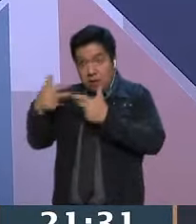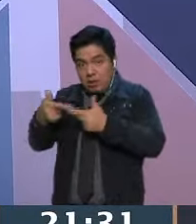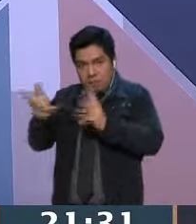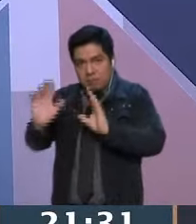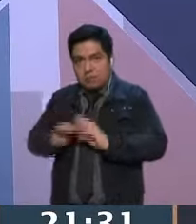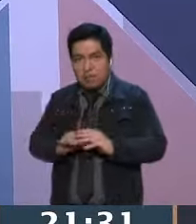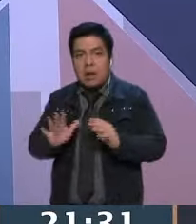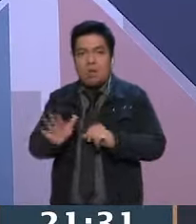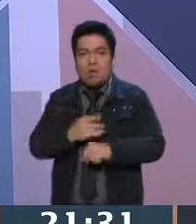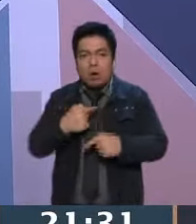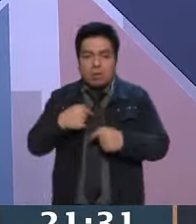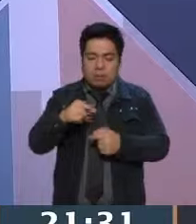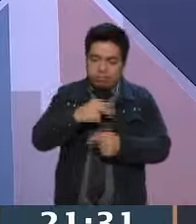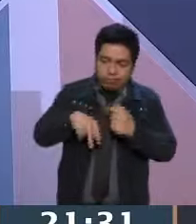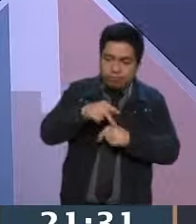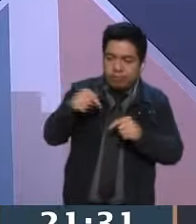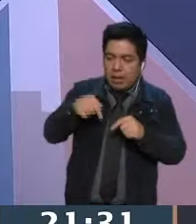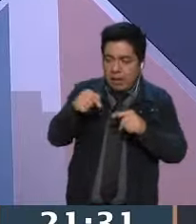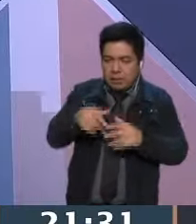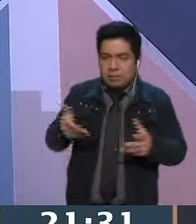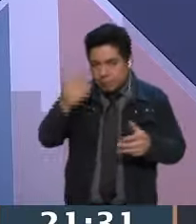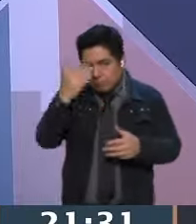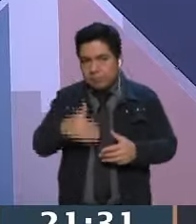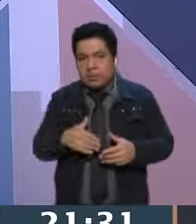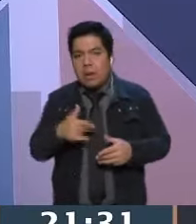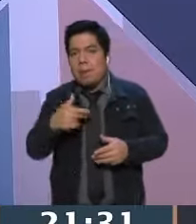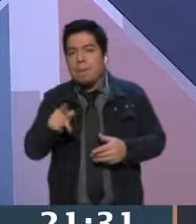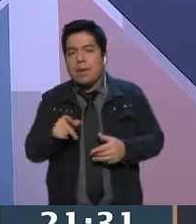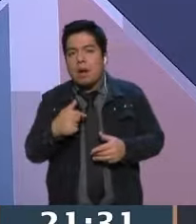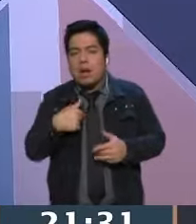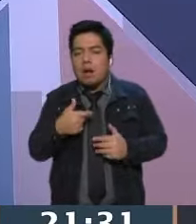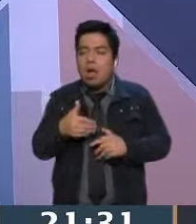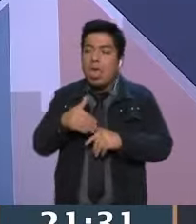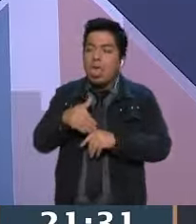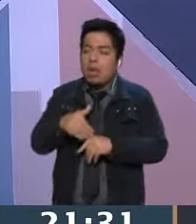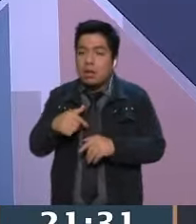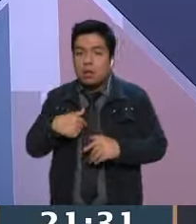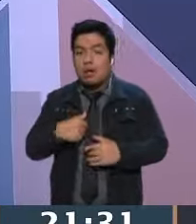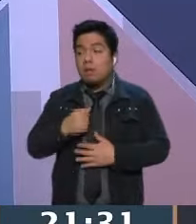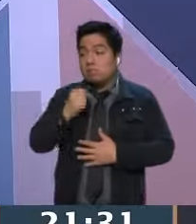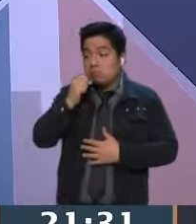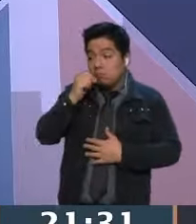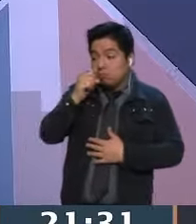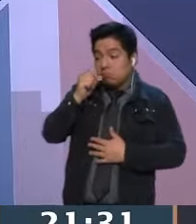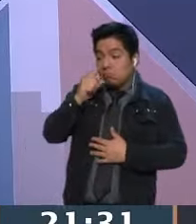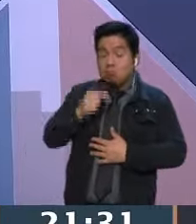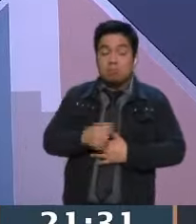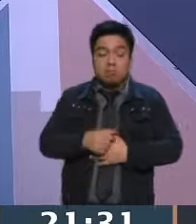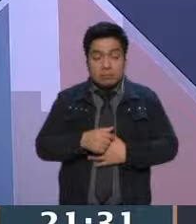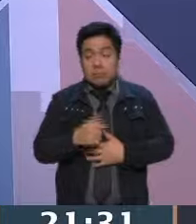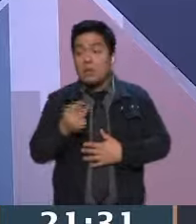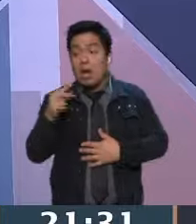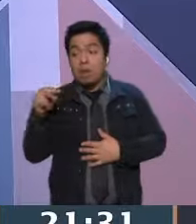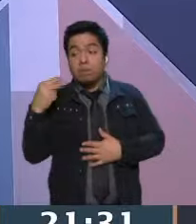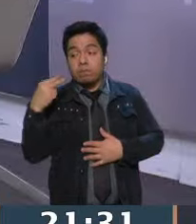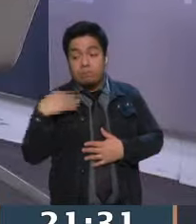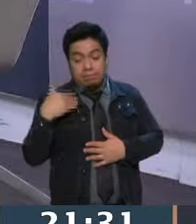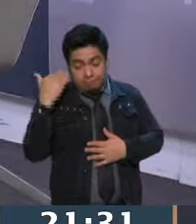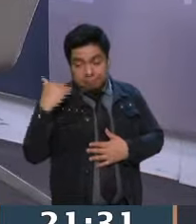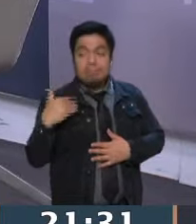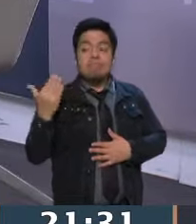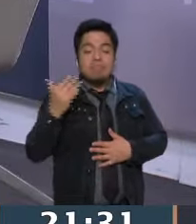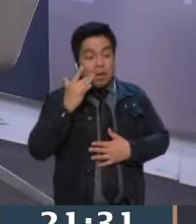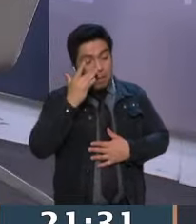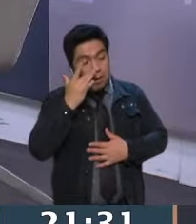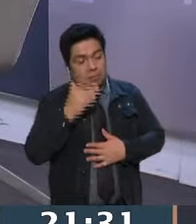porque somos seres planetarios, por supuesto que sí, pero no en ese afán de lucimiento, ni de tener que... Mira, y que yo que soy tan